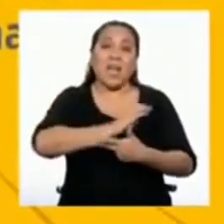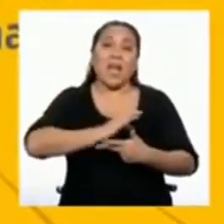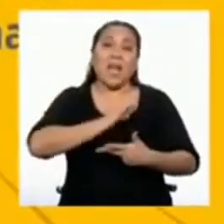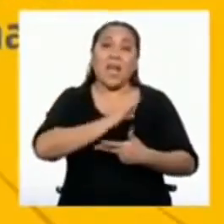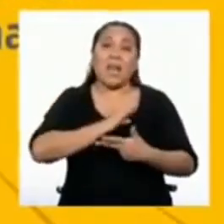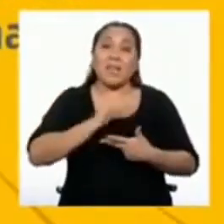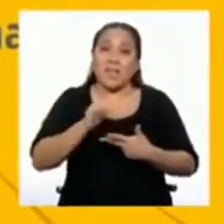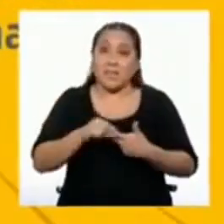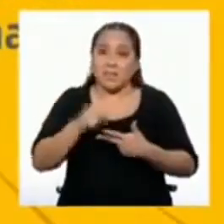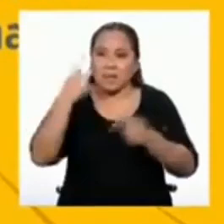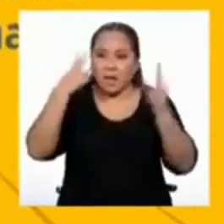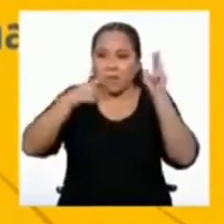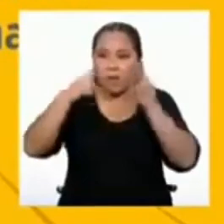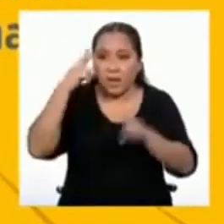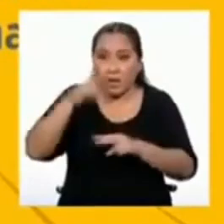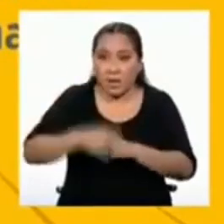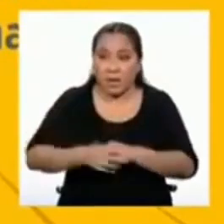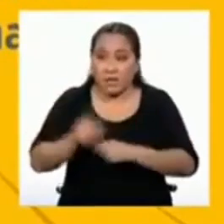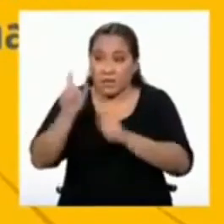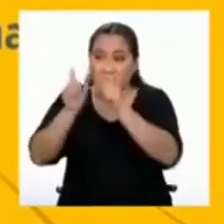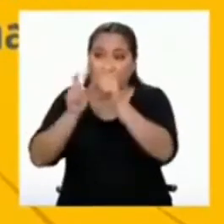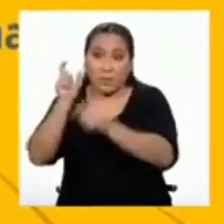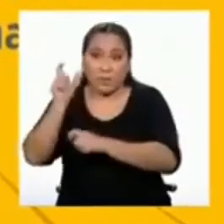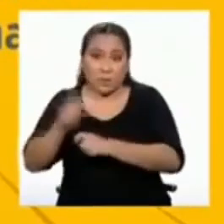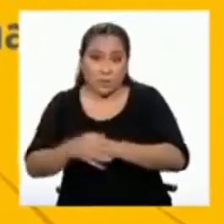personas en tu vida cotidiana?